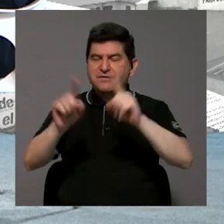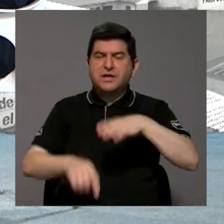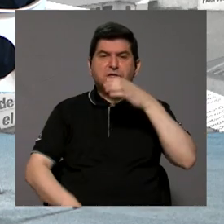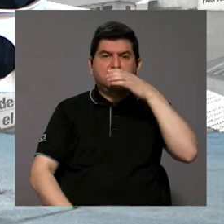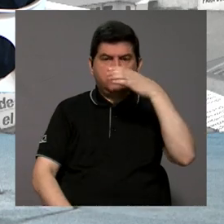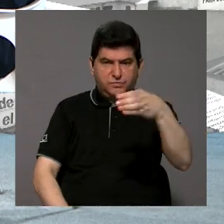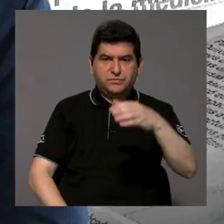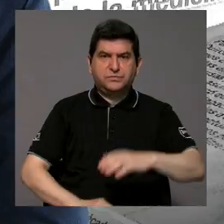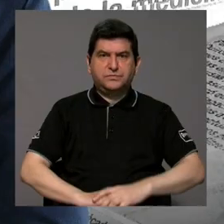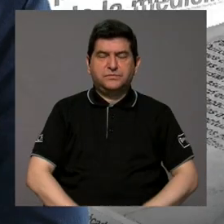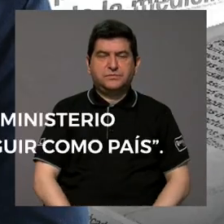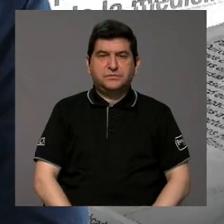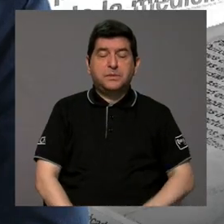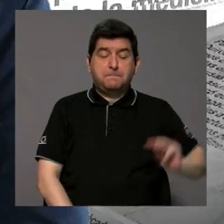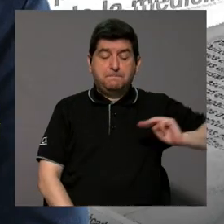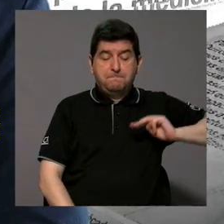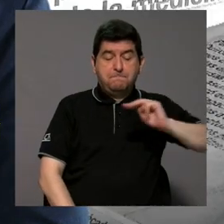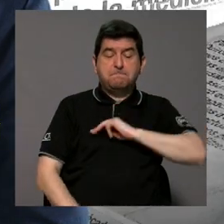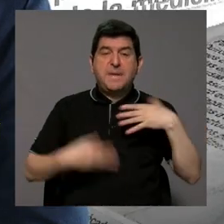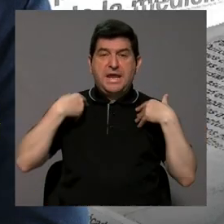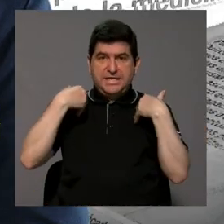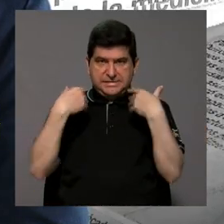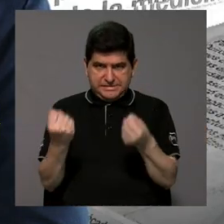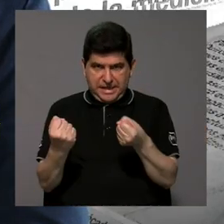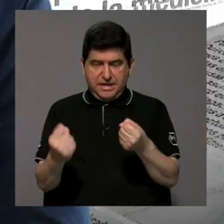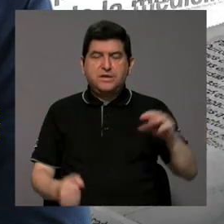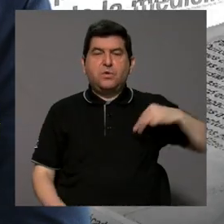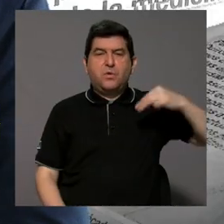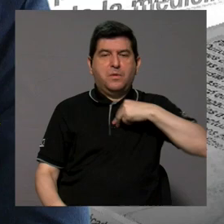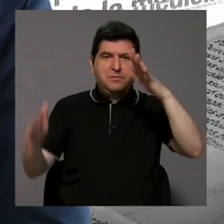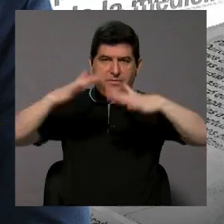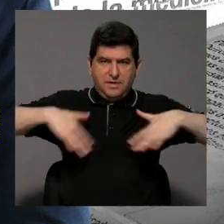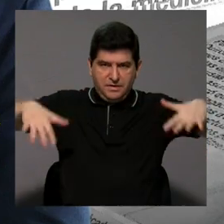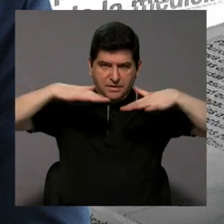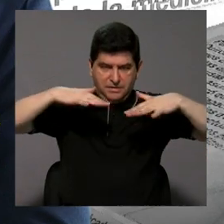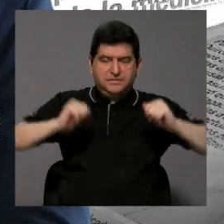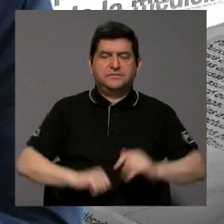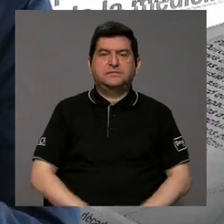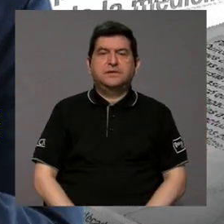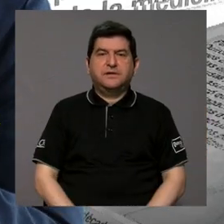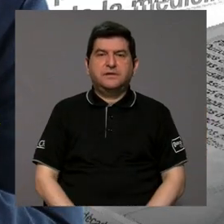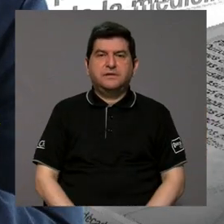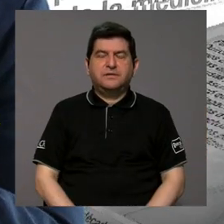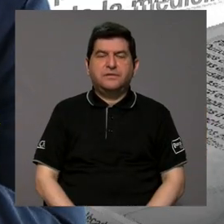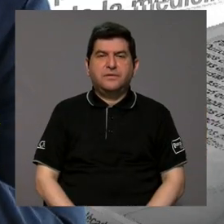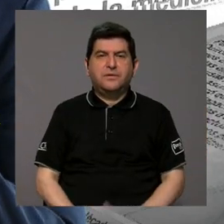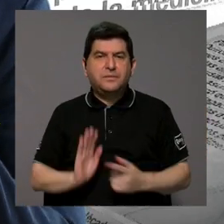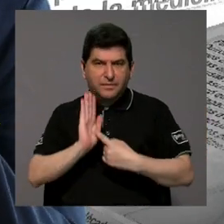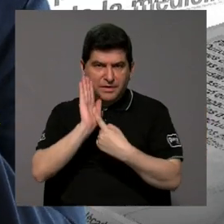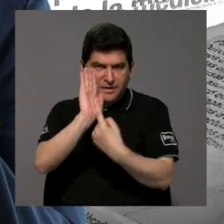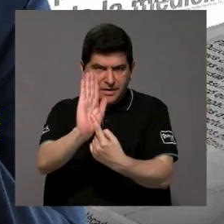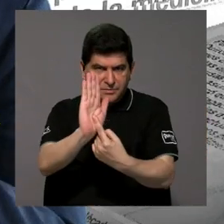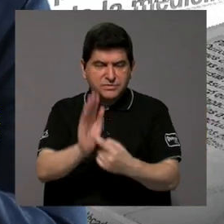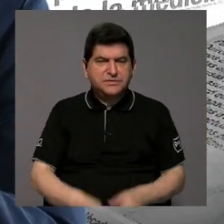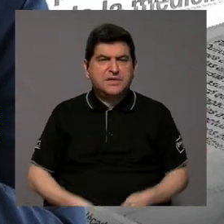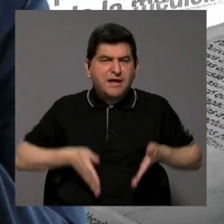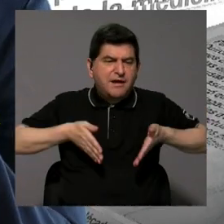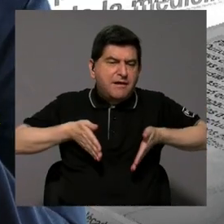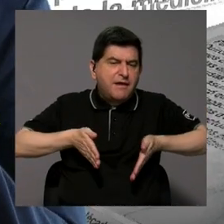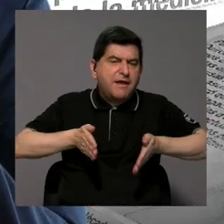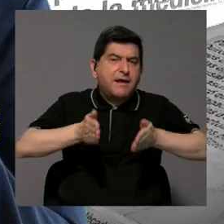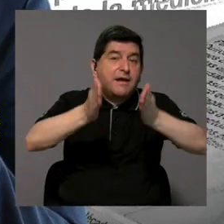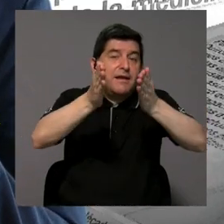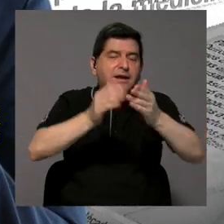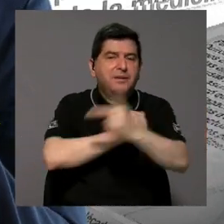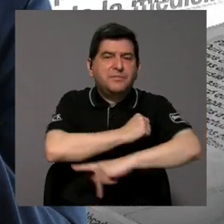recomendaciones tanto al Ministerio de Salud como al MINAE para ver o ilustrar qué camino deberíamos